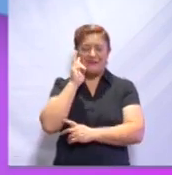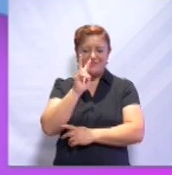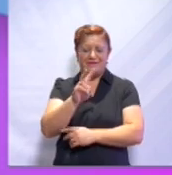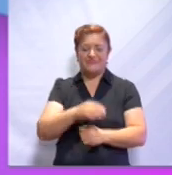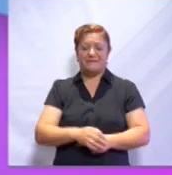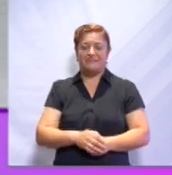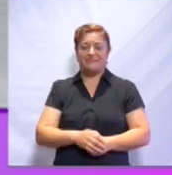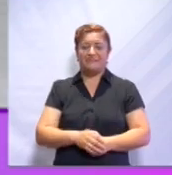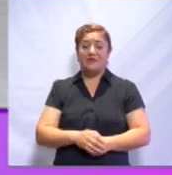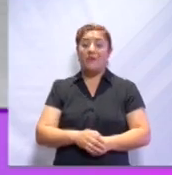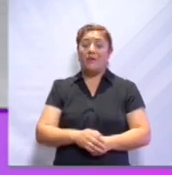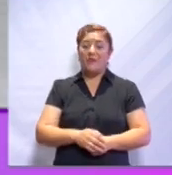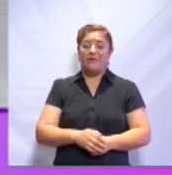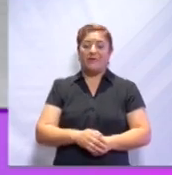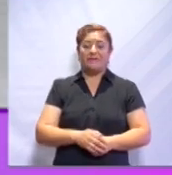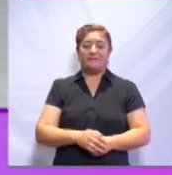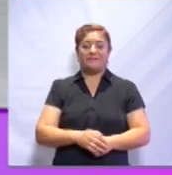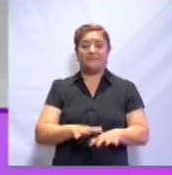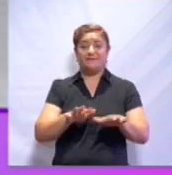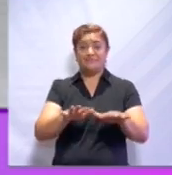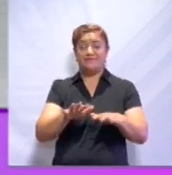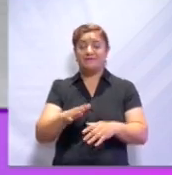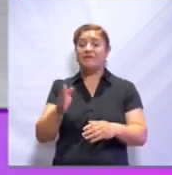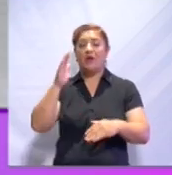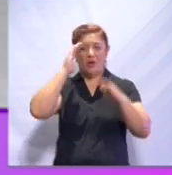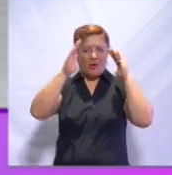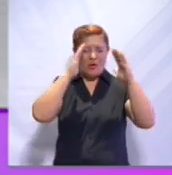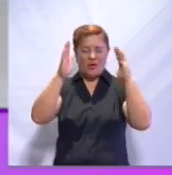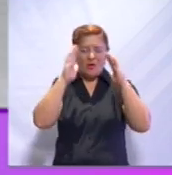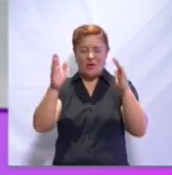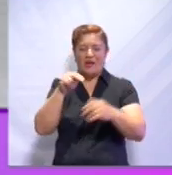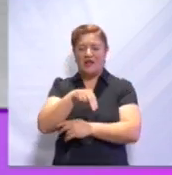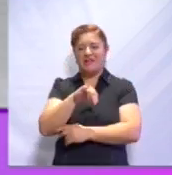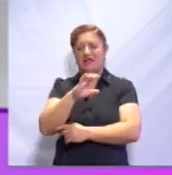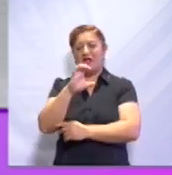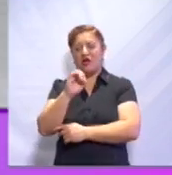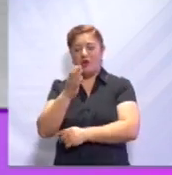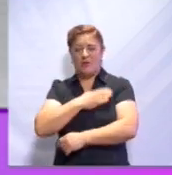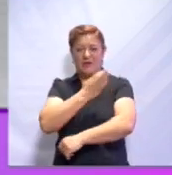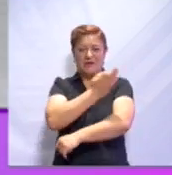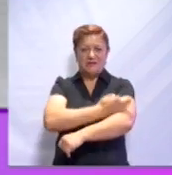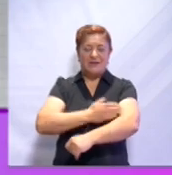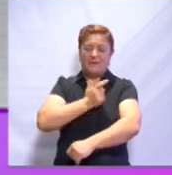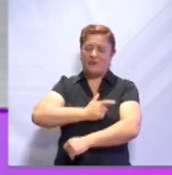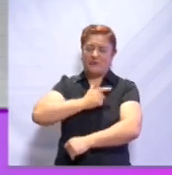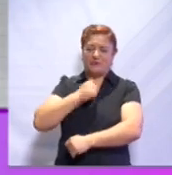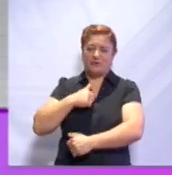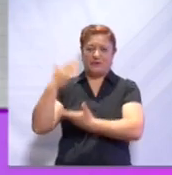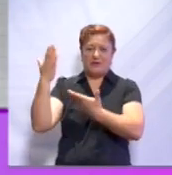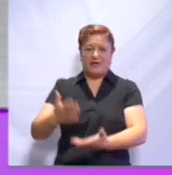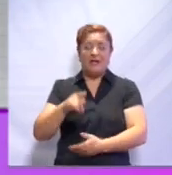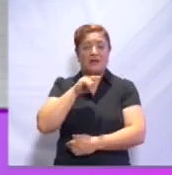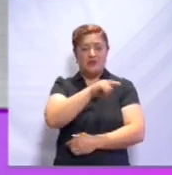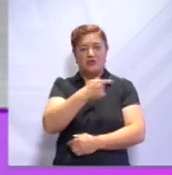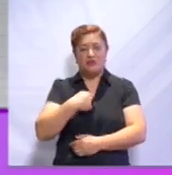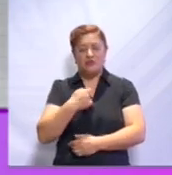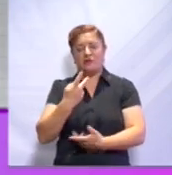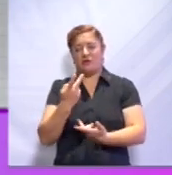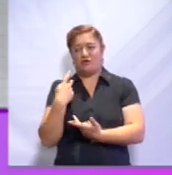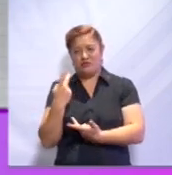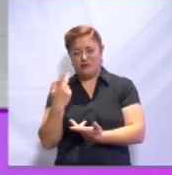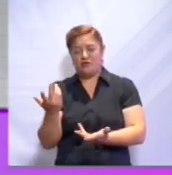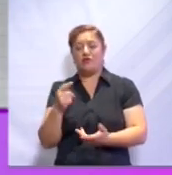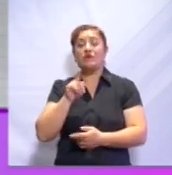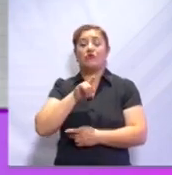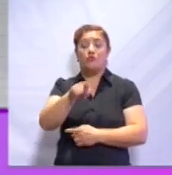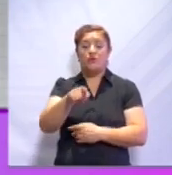¡Fantástico! Hola Nico, buenas tardes. Qué gusto estar contigo nuevamente aquí y con todos ustedes allá en casa.